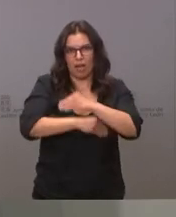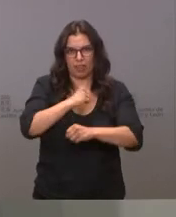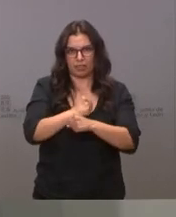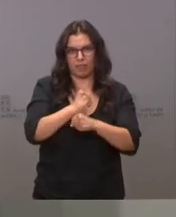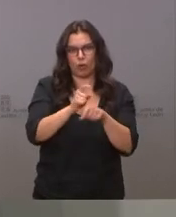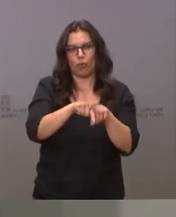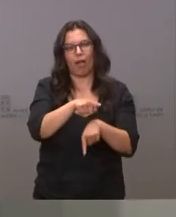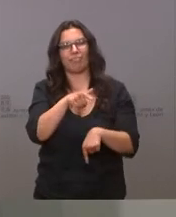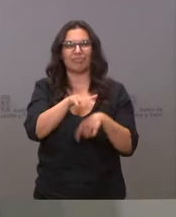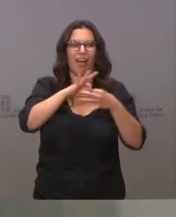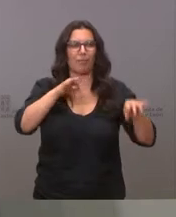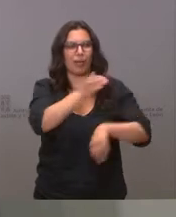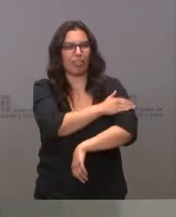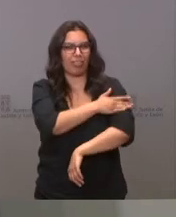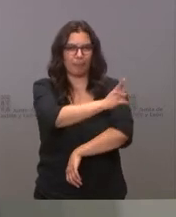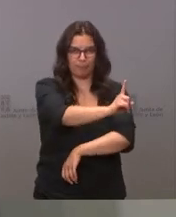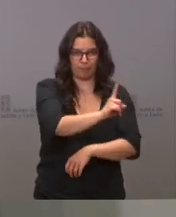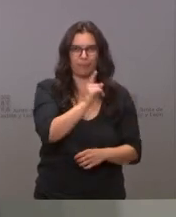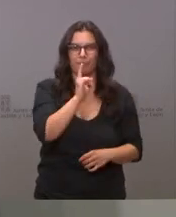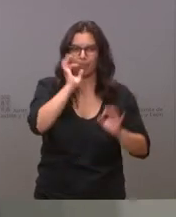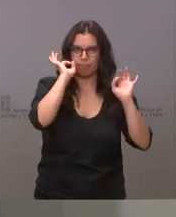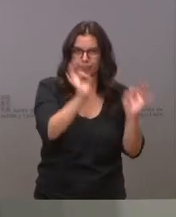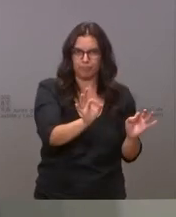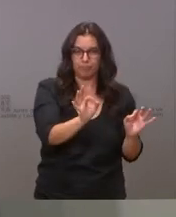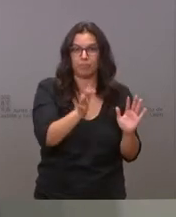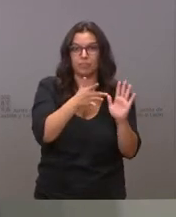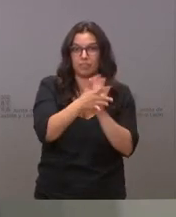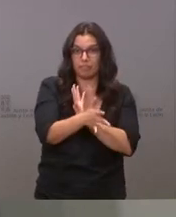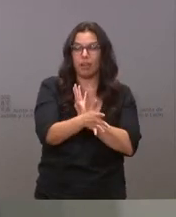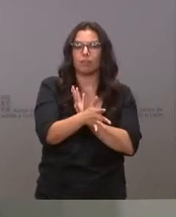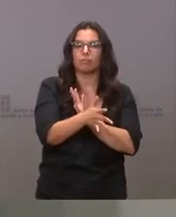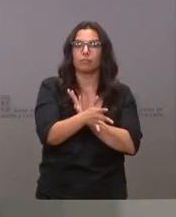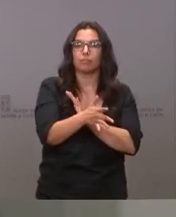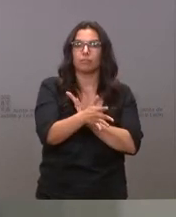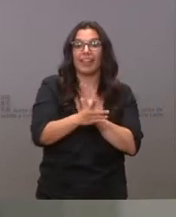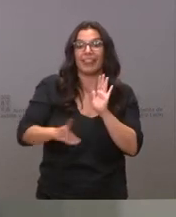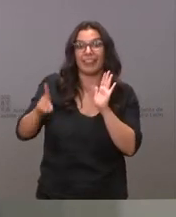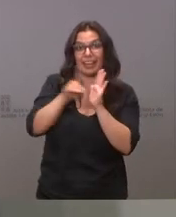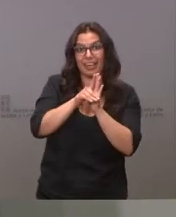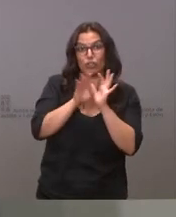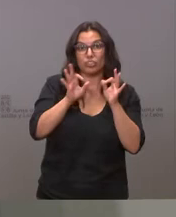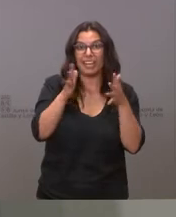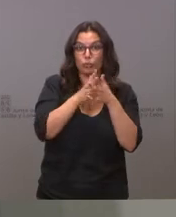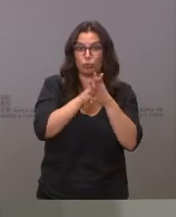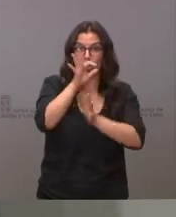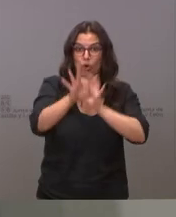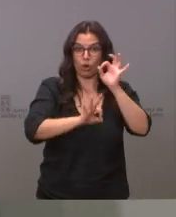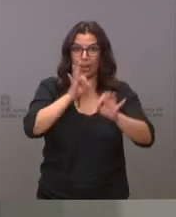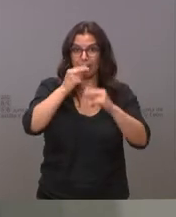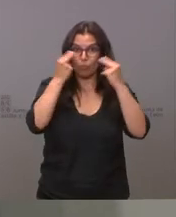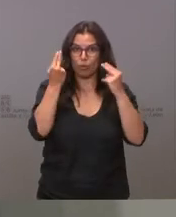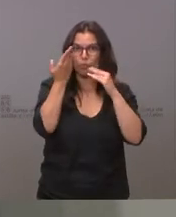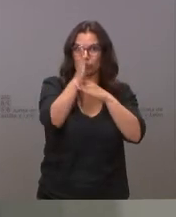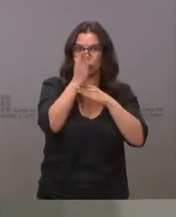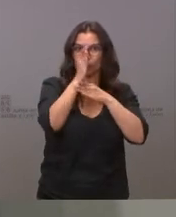de este cargo. Ese fin va a responder la necesidad de que en los decretos de estructura orgánica, de aquellos órganos que requieran